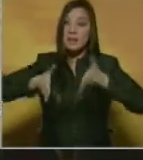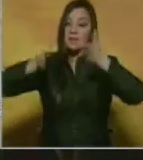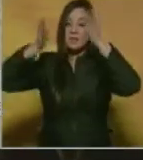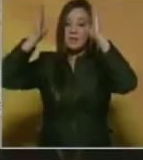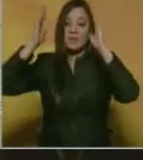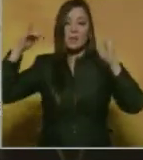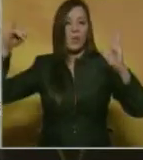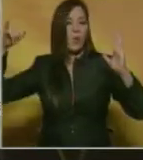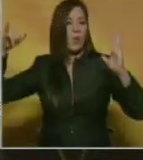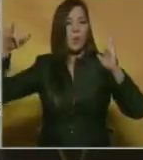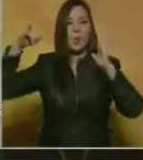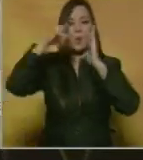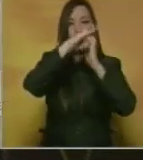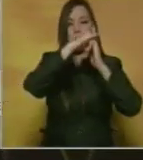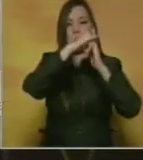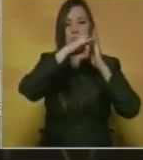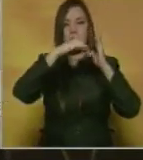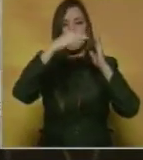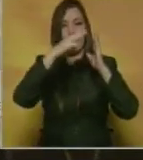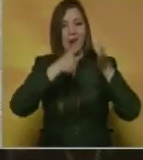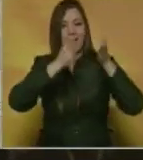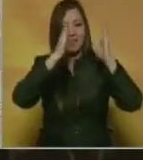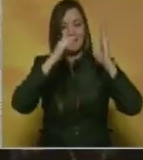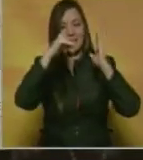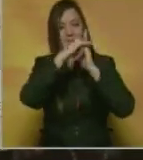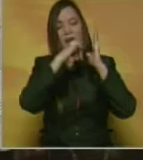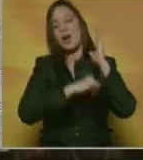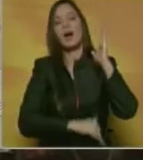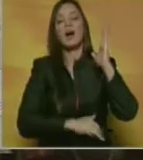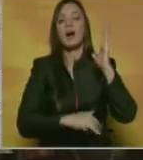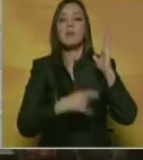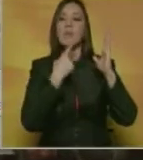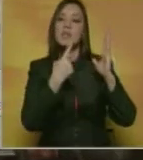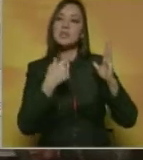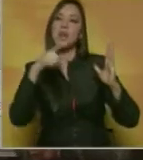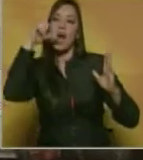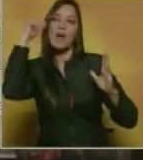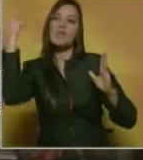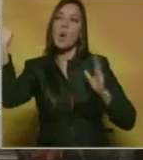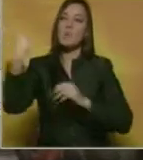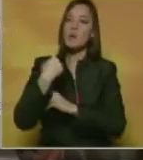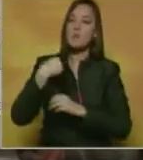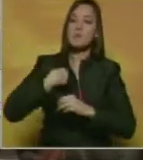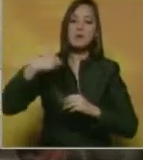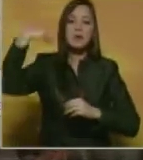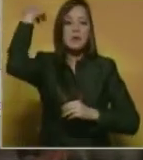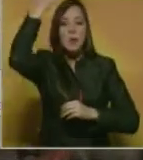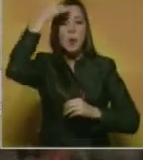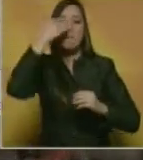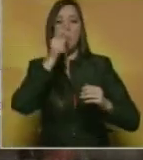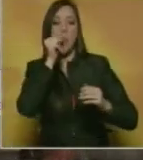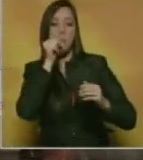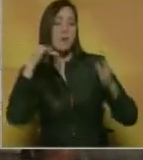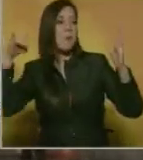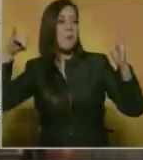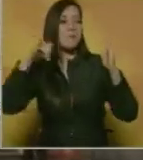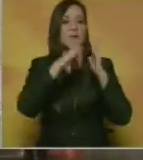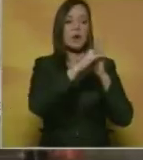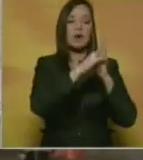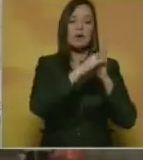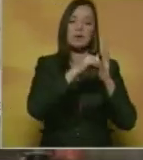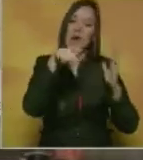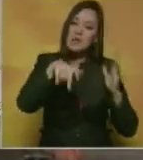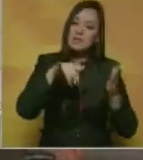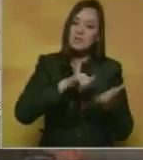violencia terrible en nombre, falsamente en nombre de Dios, nosotros representantes de las religiones del mundo en esta gran ciudad de Nueva York